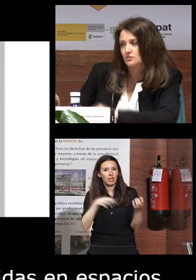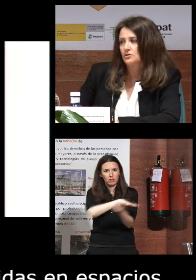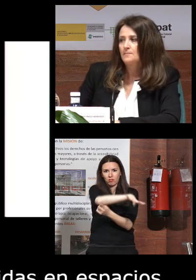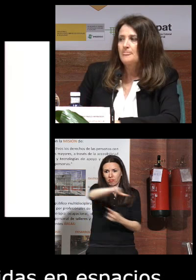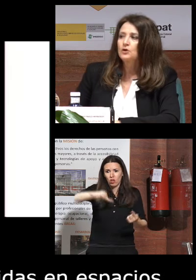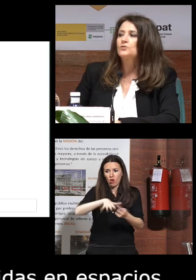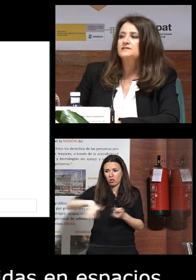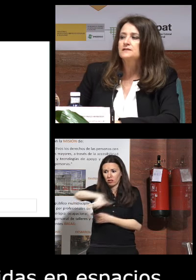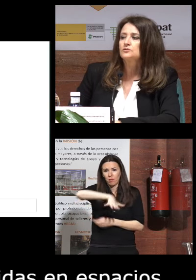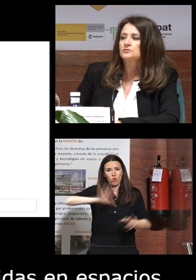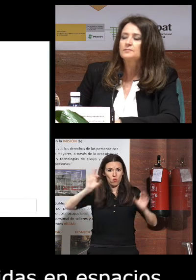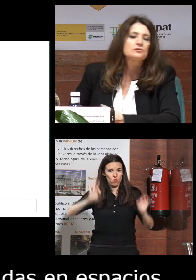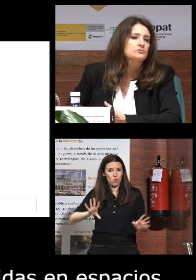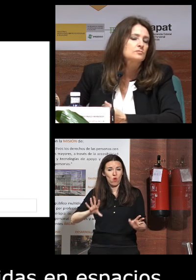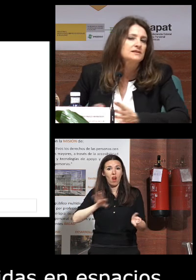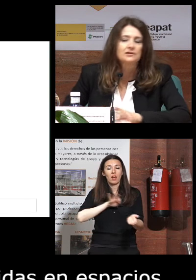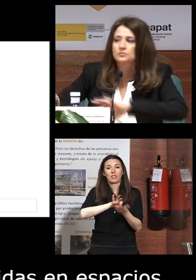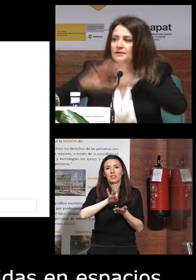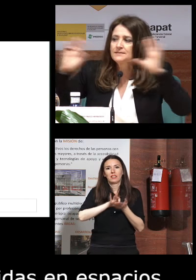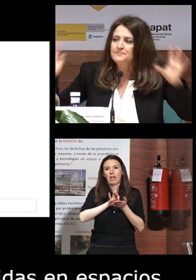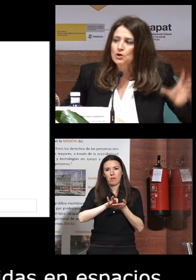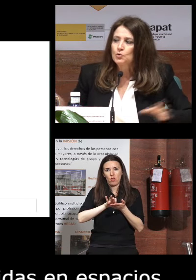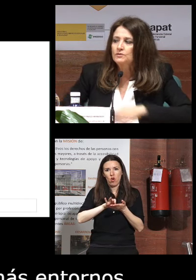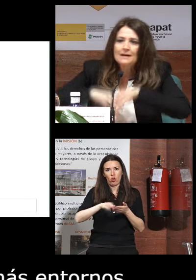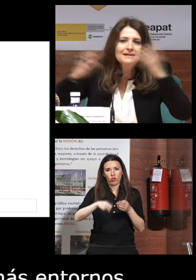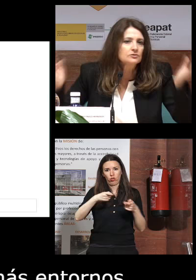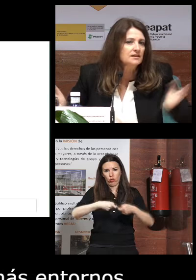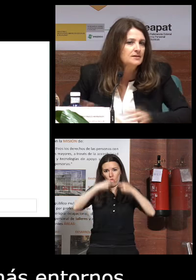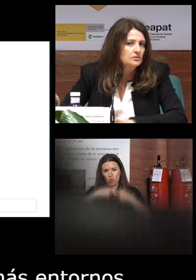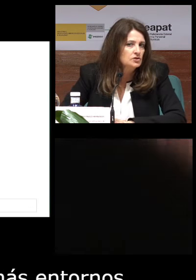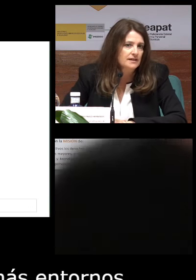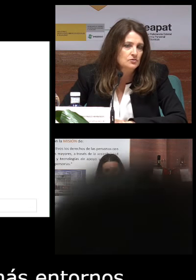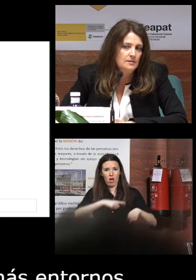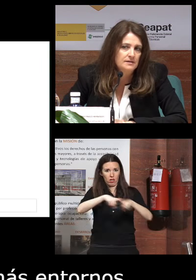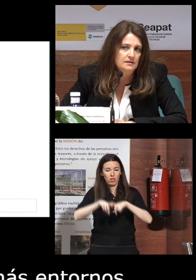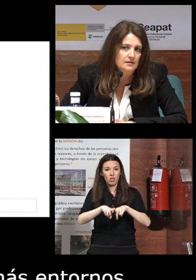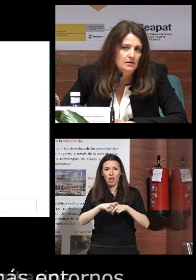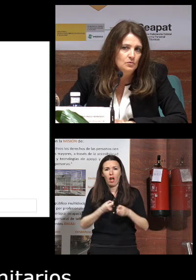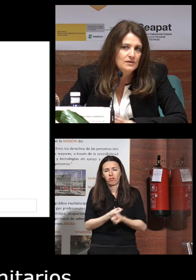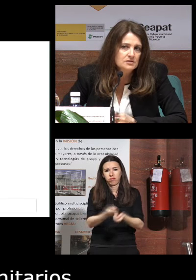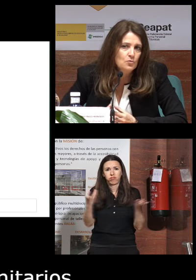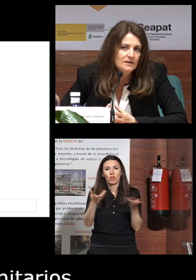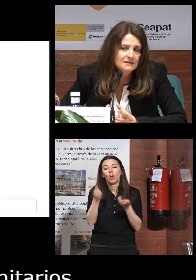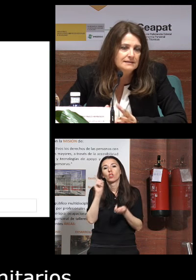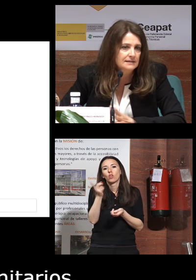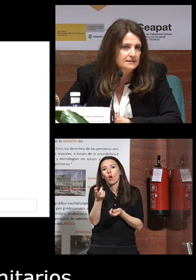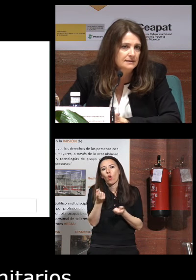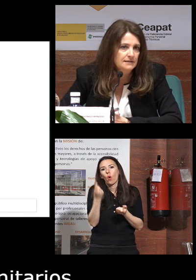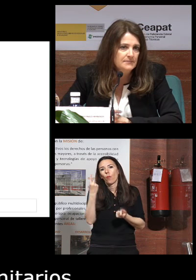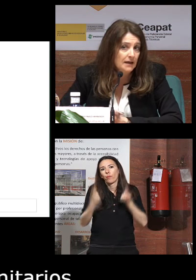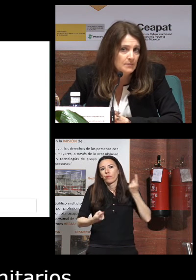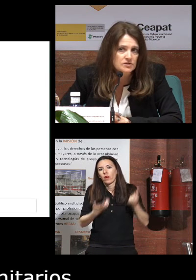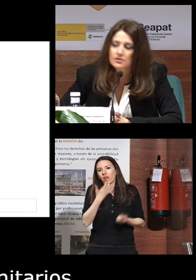espacios como este ¿no? con servicios comunitarios como veis un abanico tremendo y os he traído solamente unas cuantas